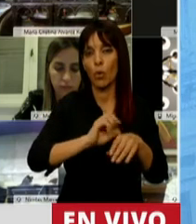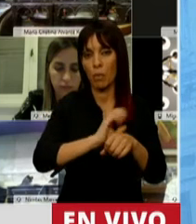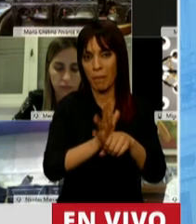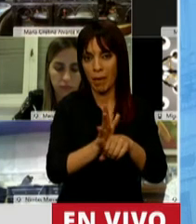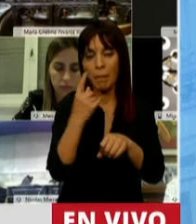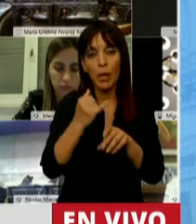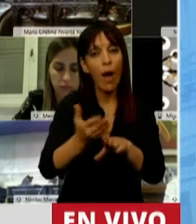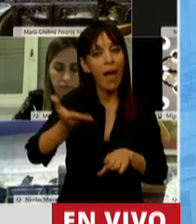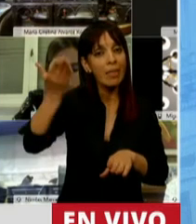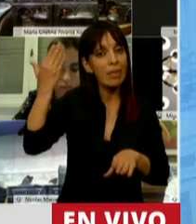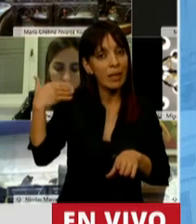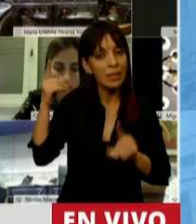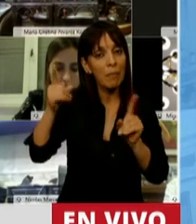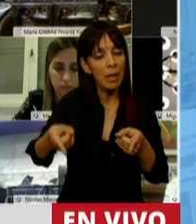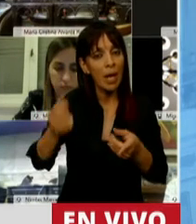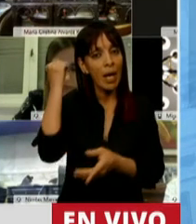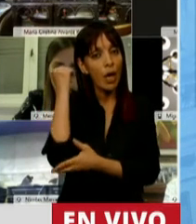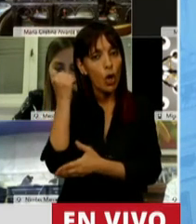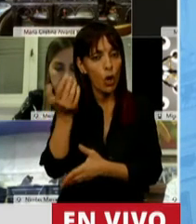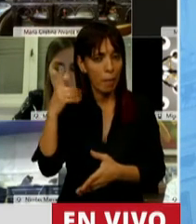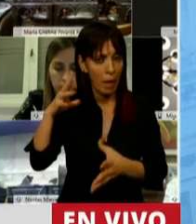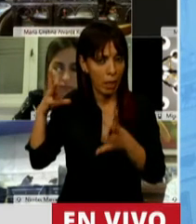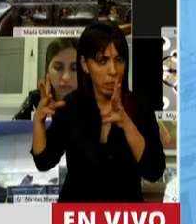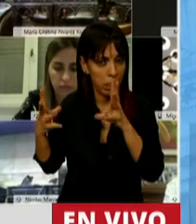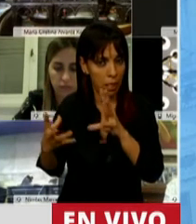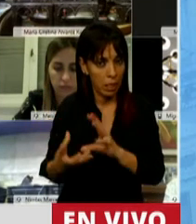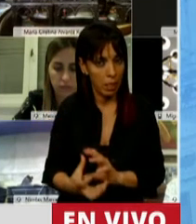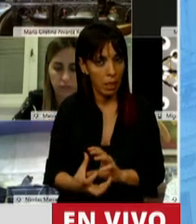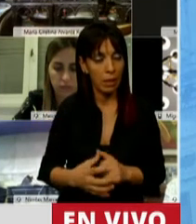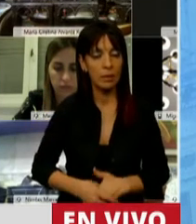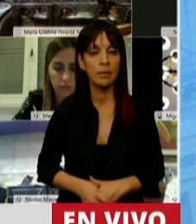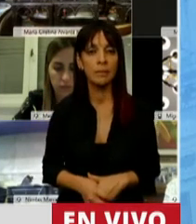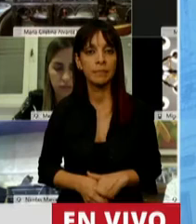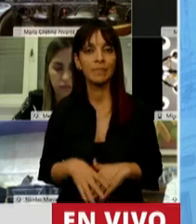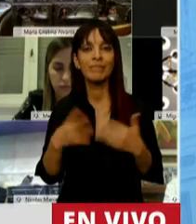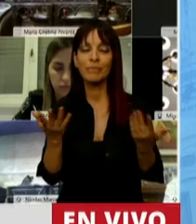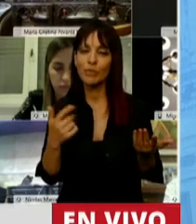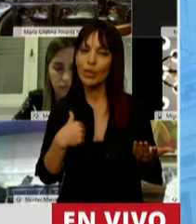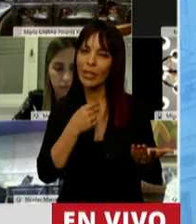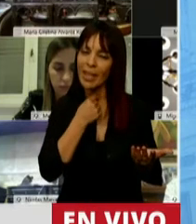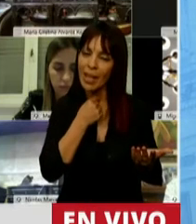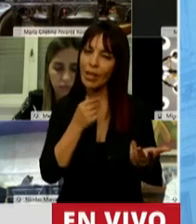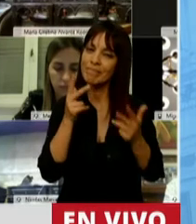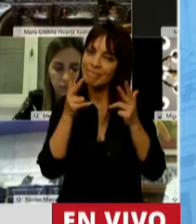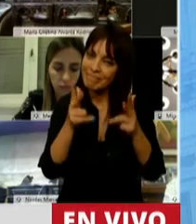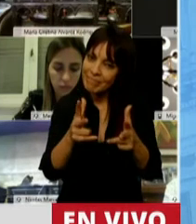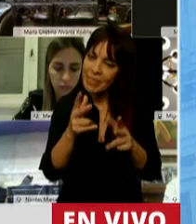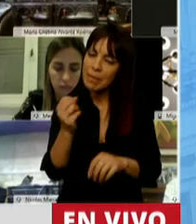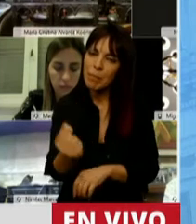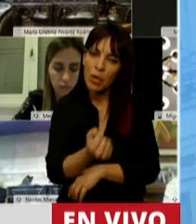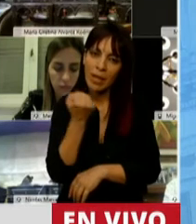veníamos de una economía devastada, de una economía en crisis. Por eso yo quiero resaltar